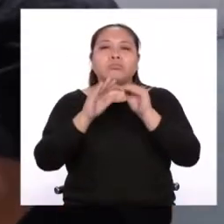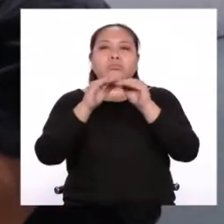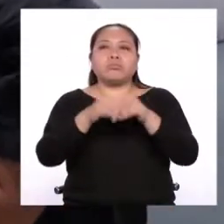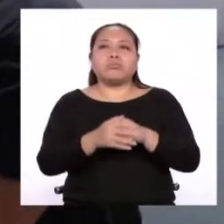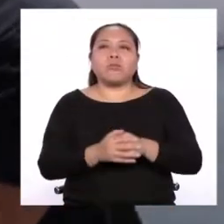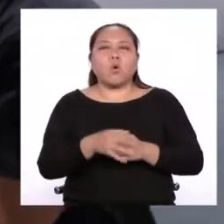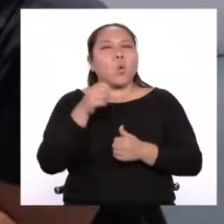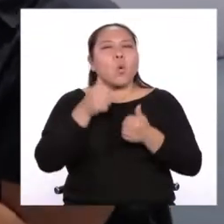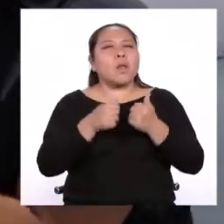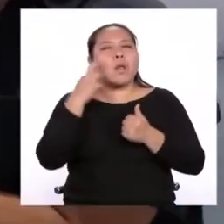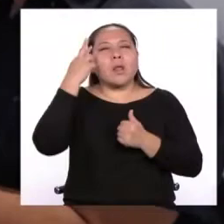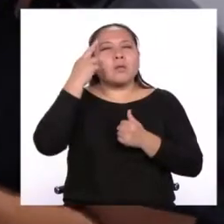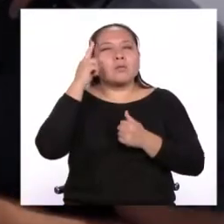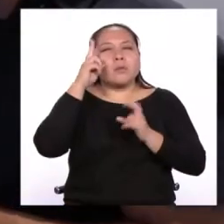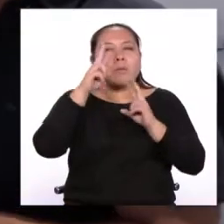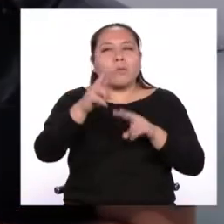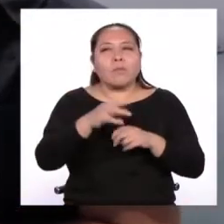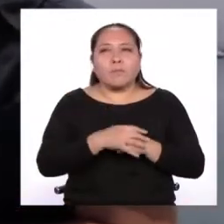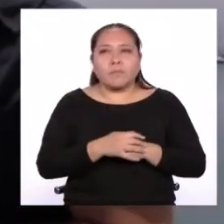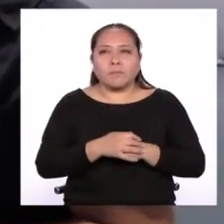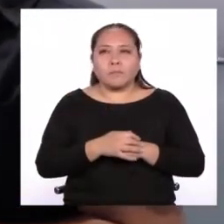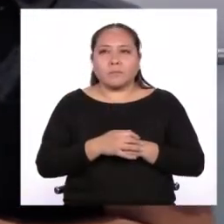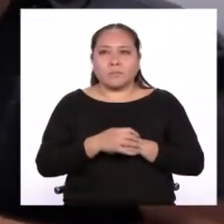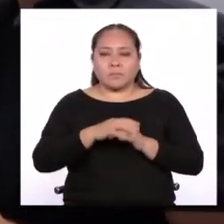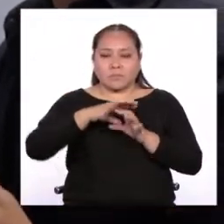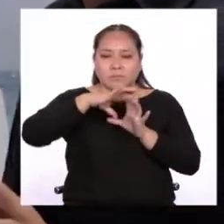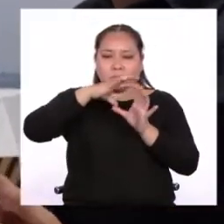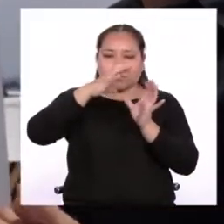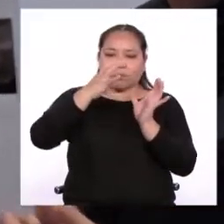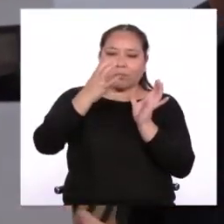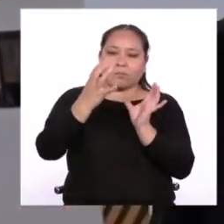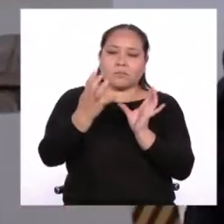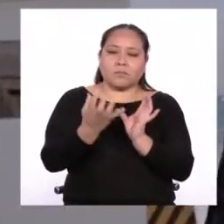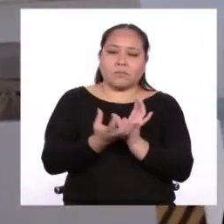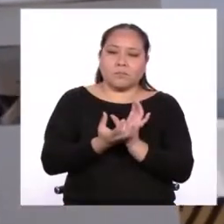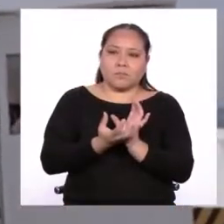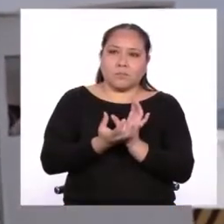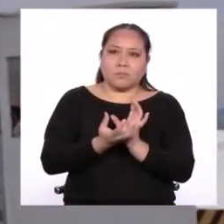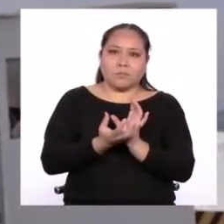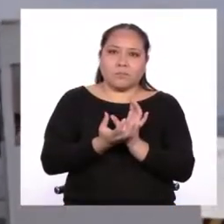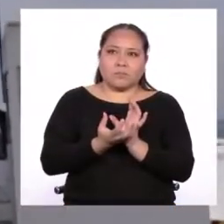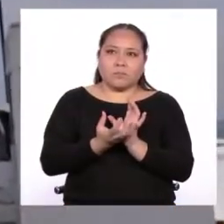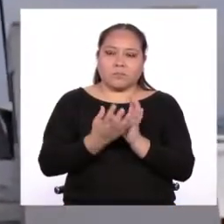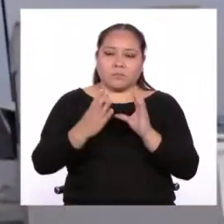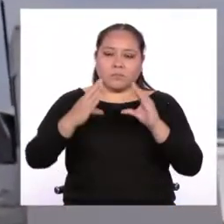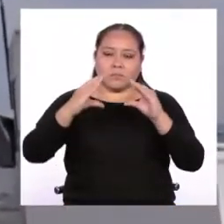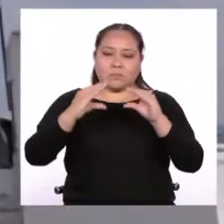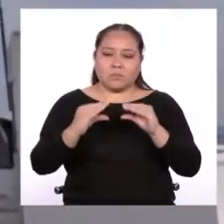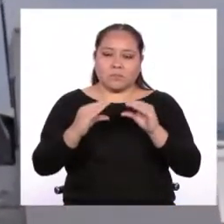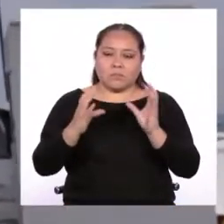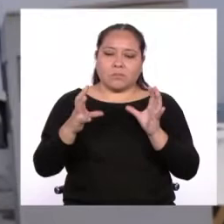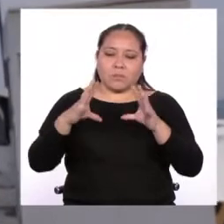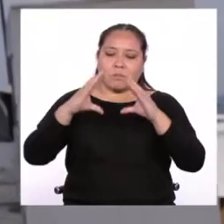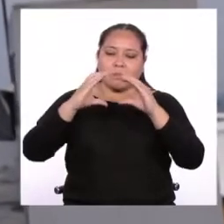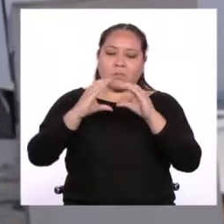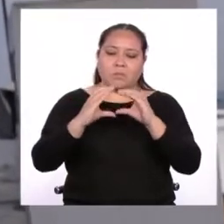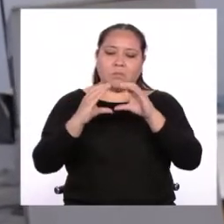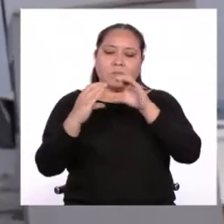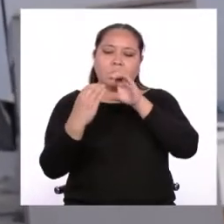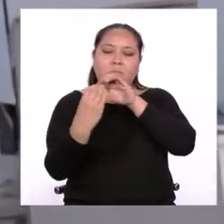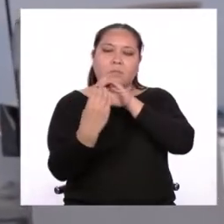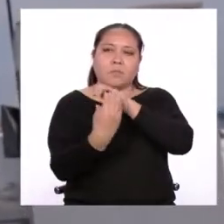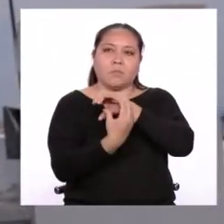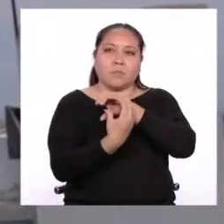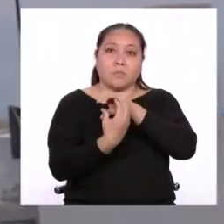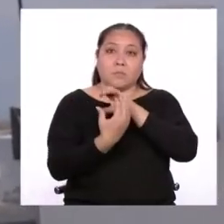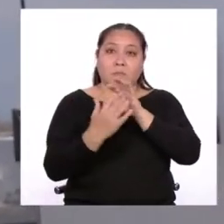¿Cuál es la razón real por la que vemos? Es curvatura de la Tierra. Obviamente la Tierra no es una esfera, se trata en los polos, pero es